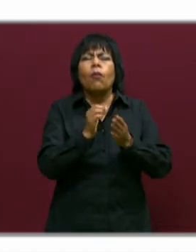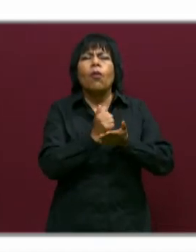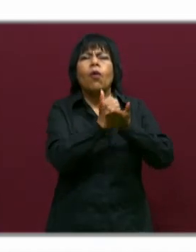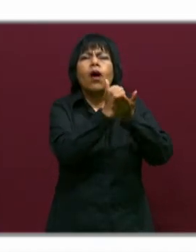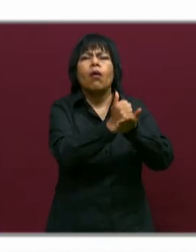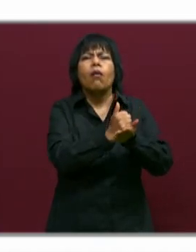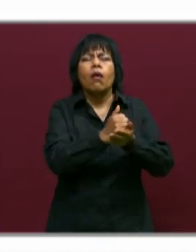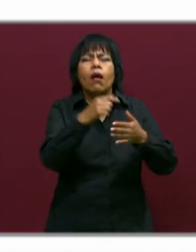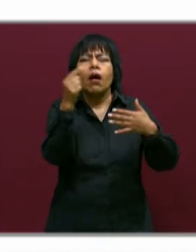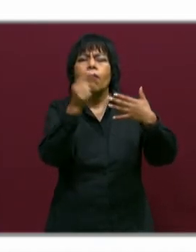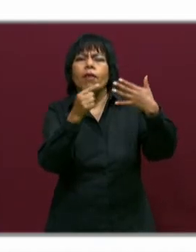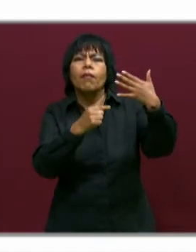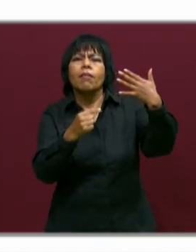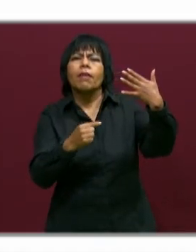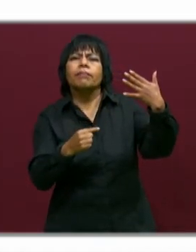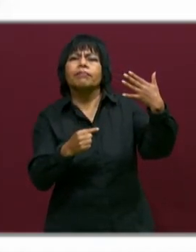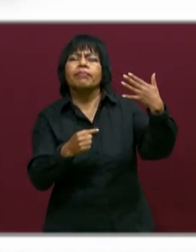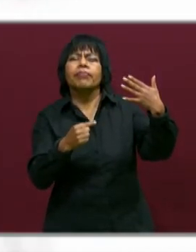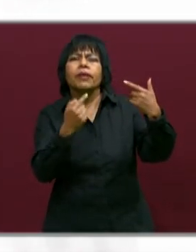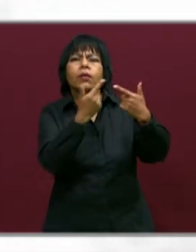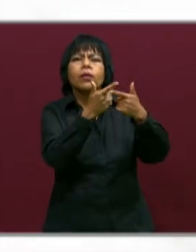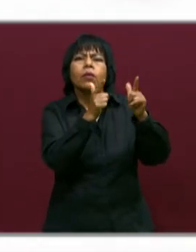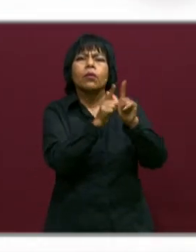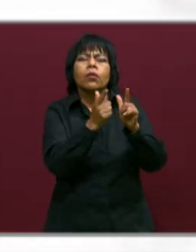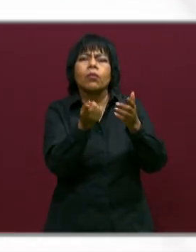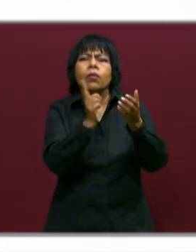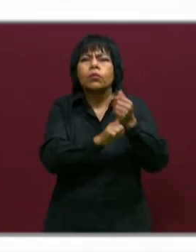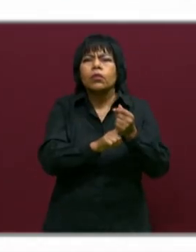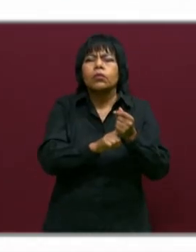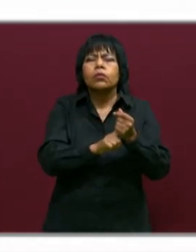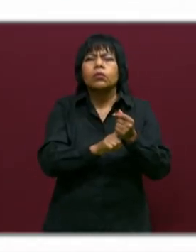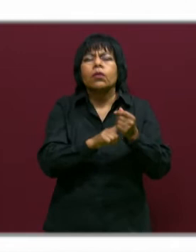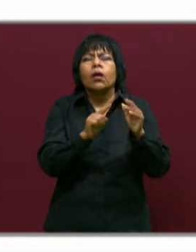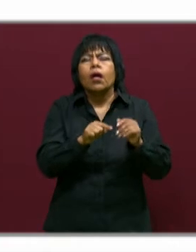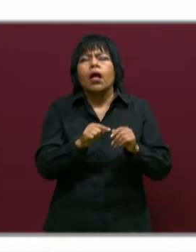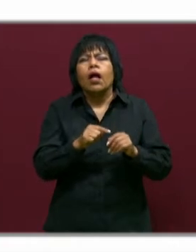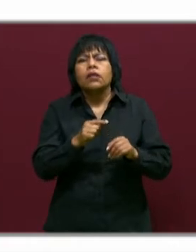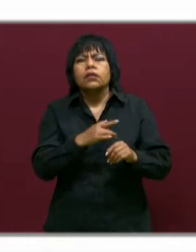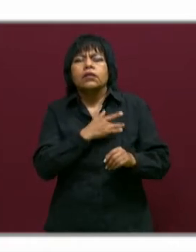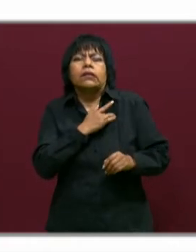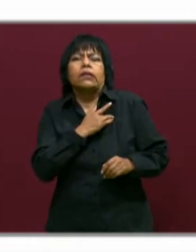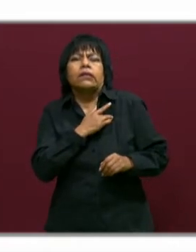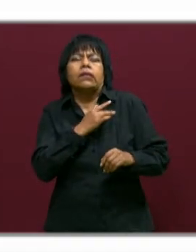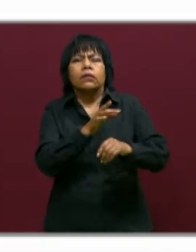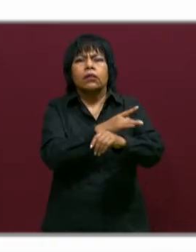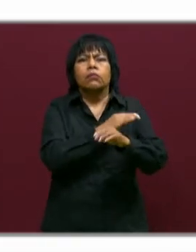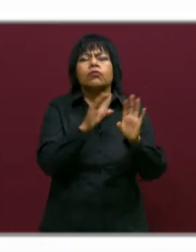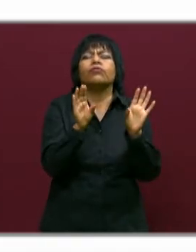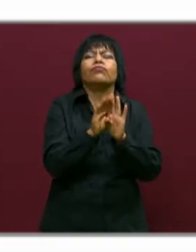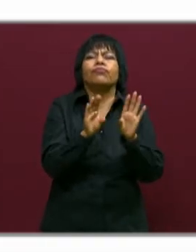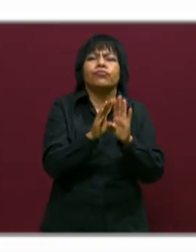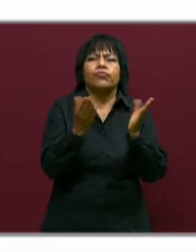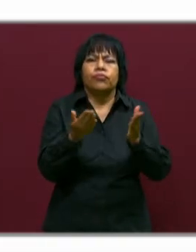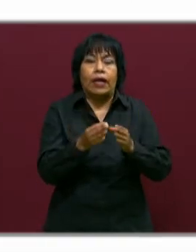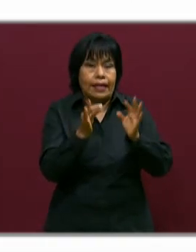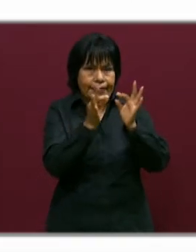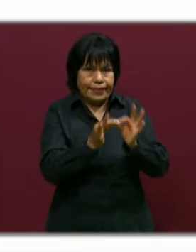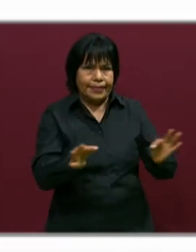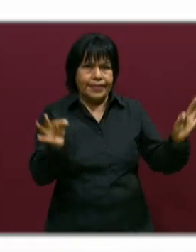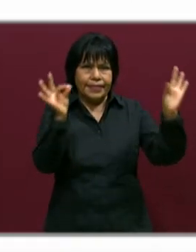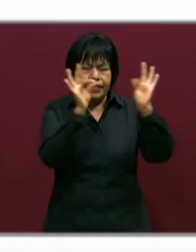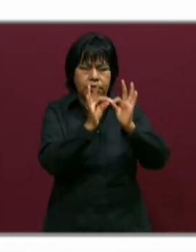realizadas en el colectivo docente a mejorar su propio estado emocional. Y, bueno, aquí es importante